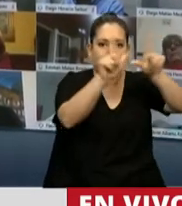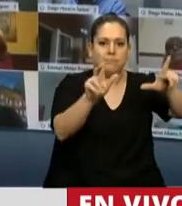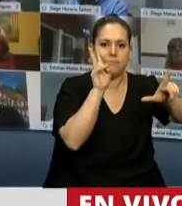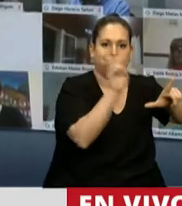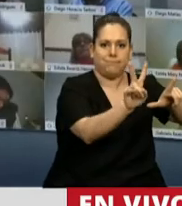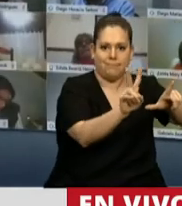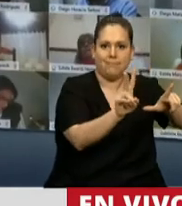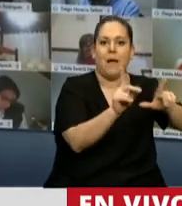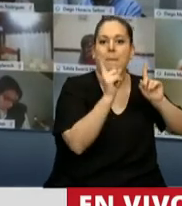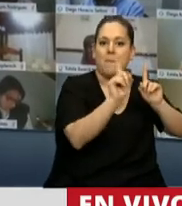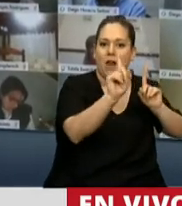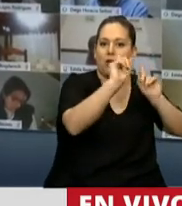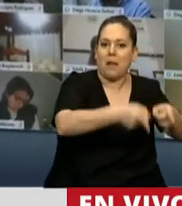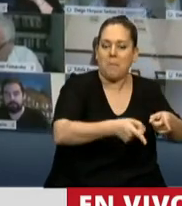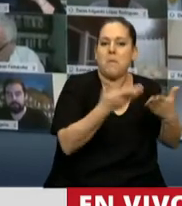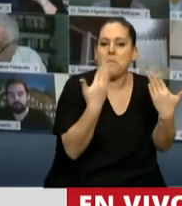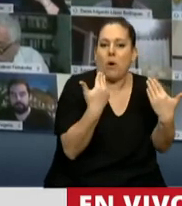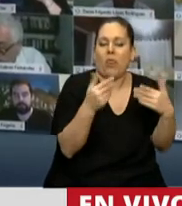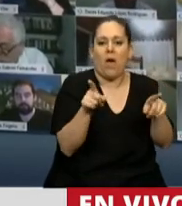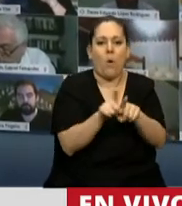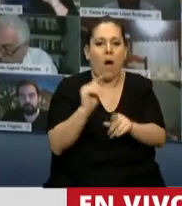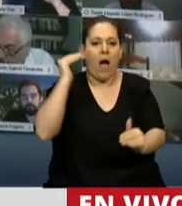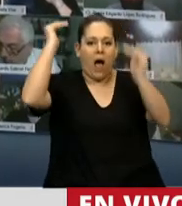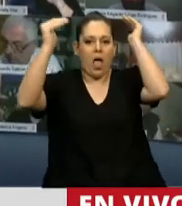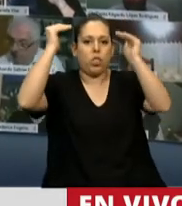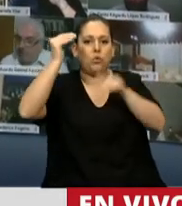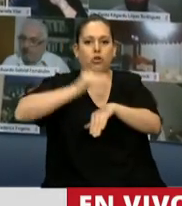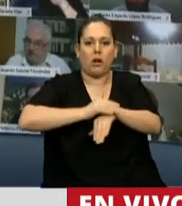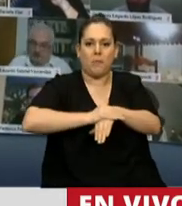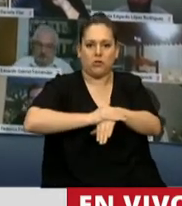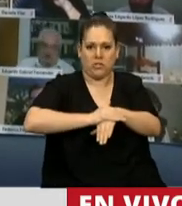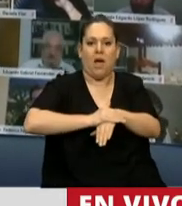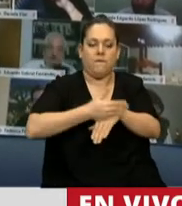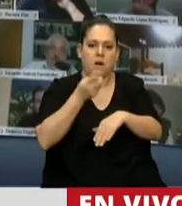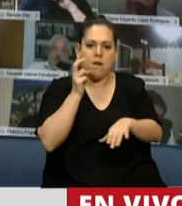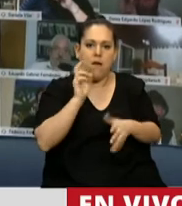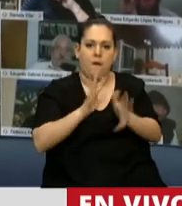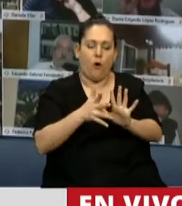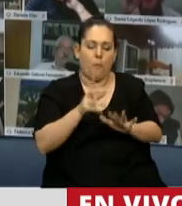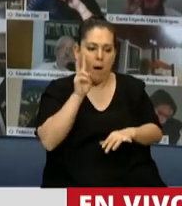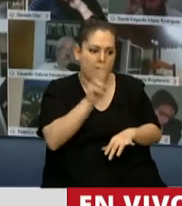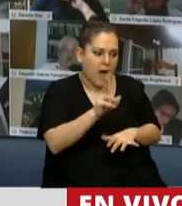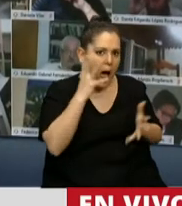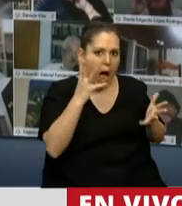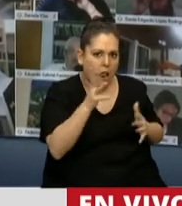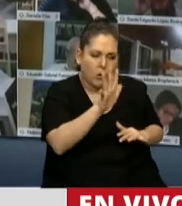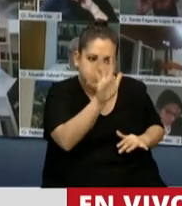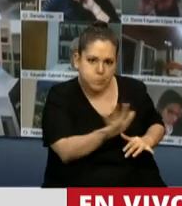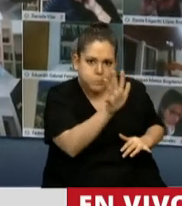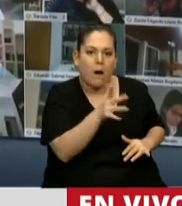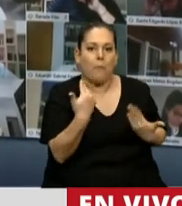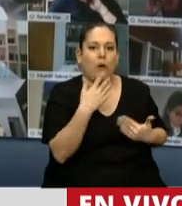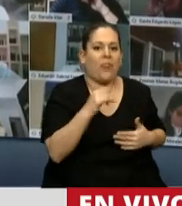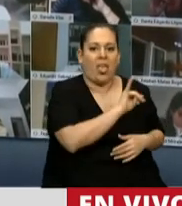pero también puedan acceder los adultos responsables que son los que deben avisar o que pueden